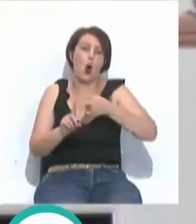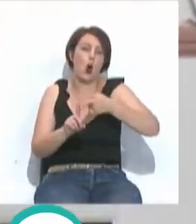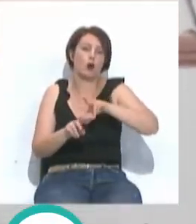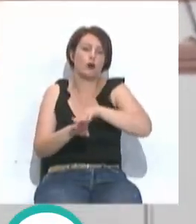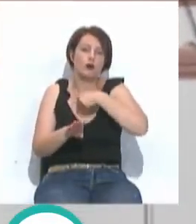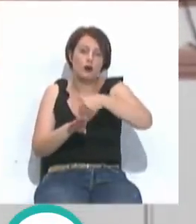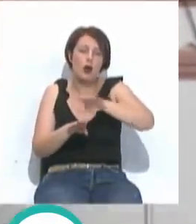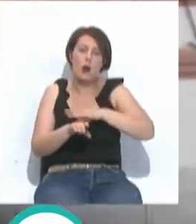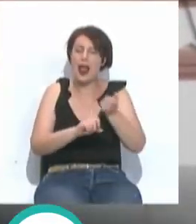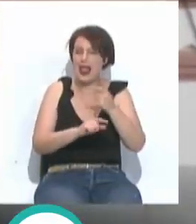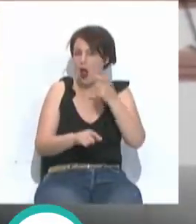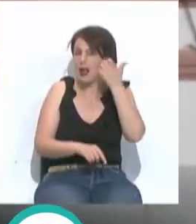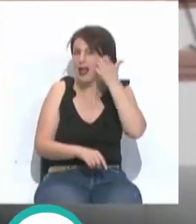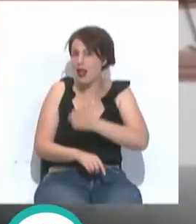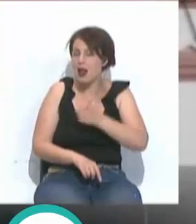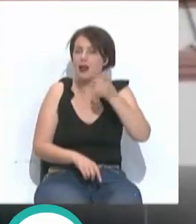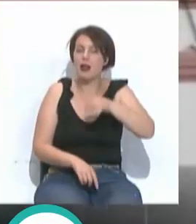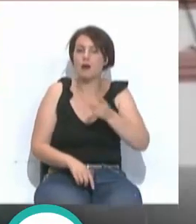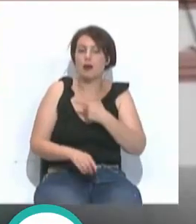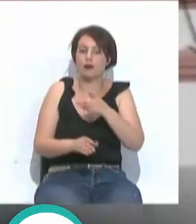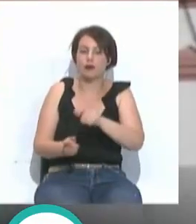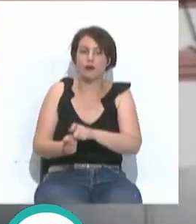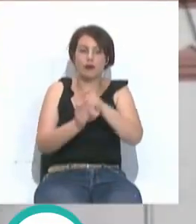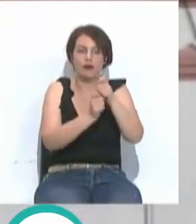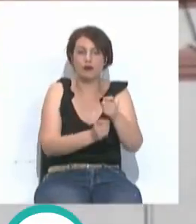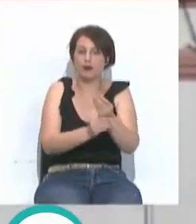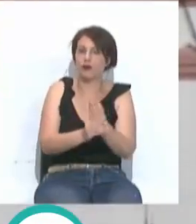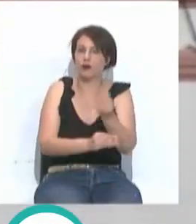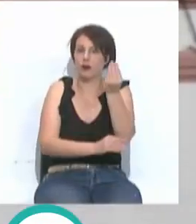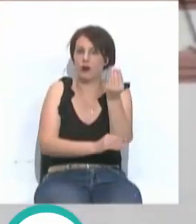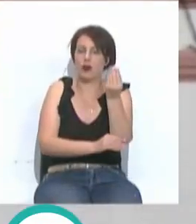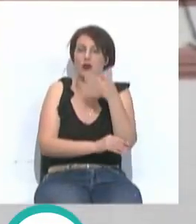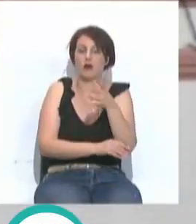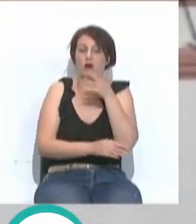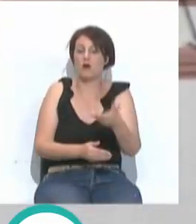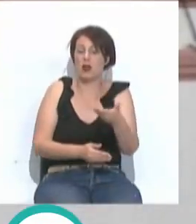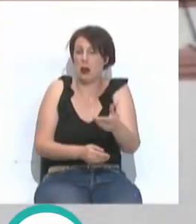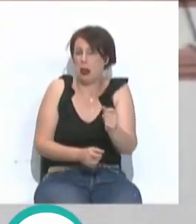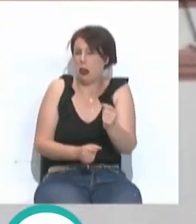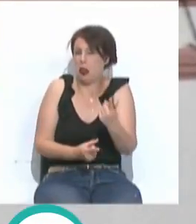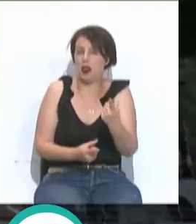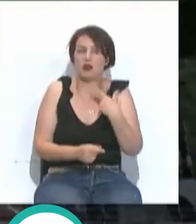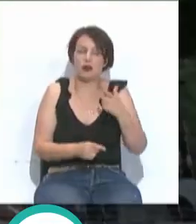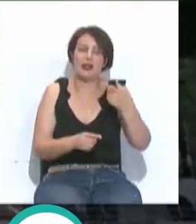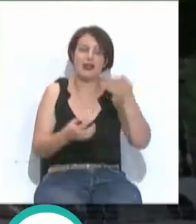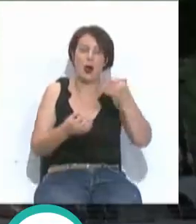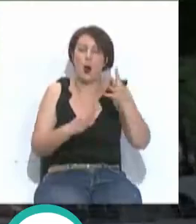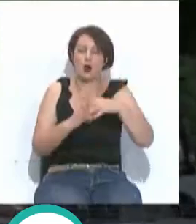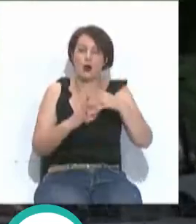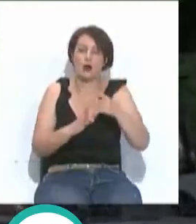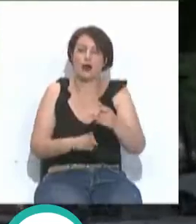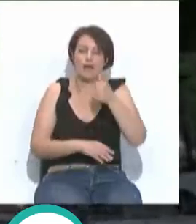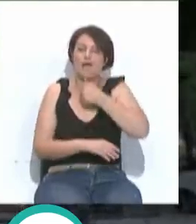patinado de aspecto similar a original, así como su colocación en el monumento, que dado su menor peso, evitará daño sobre la estructura de